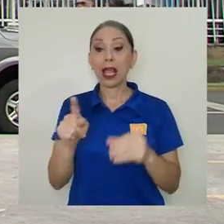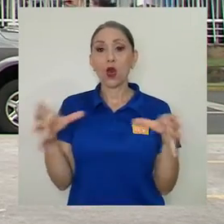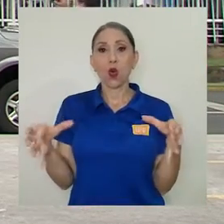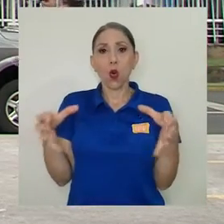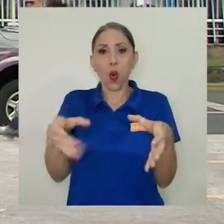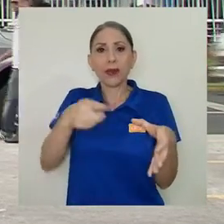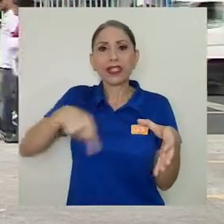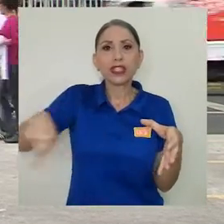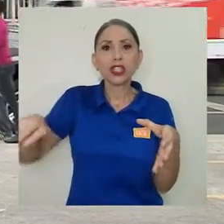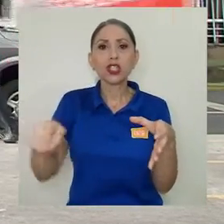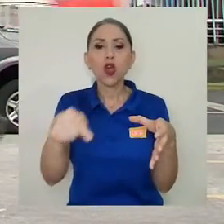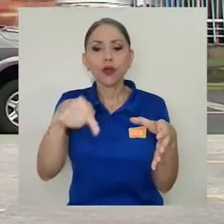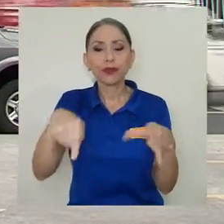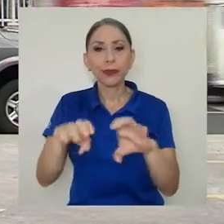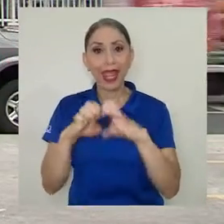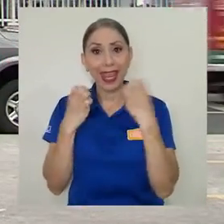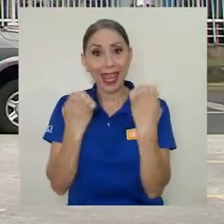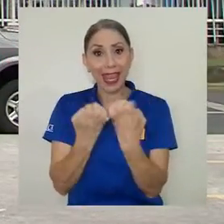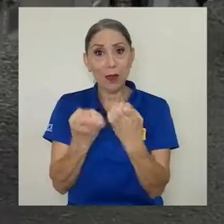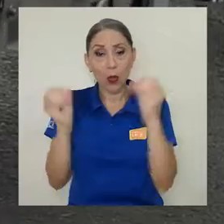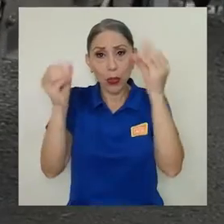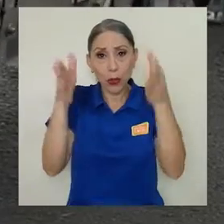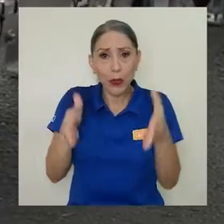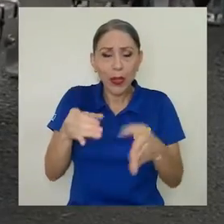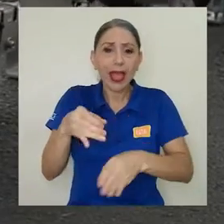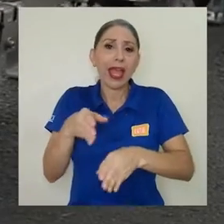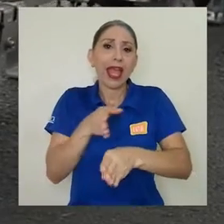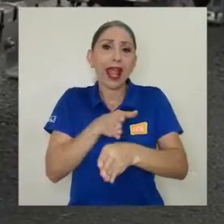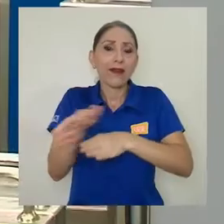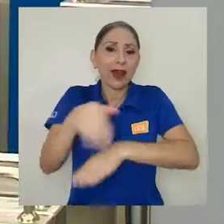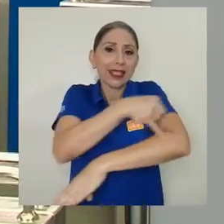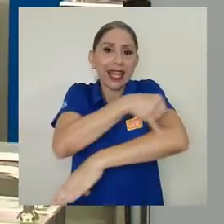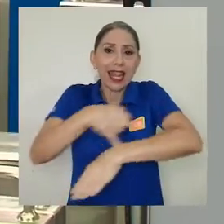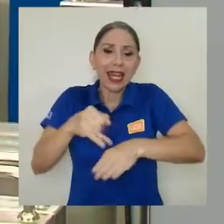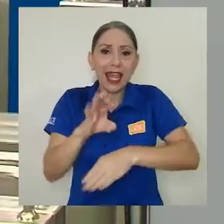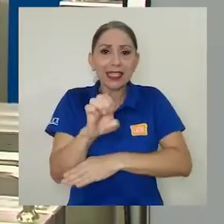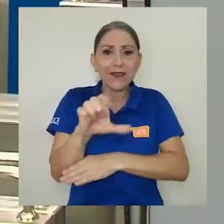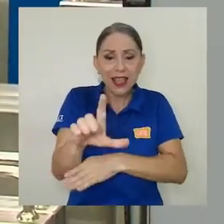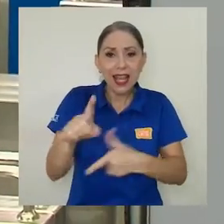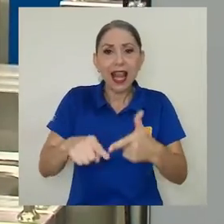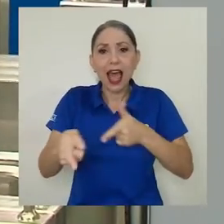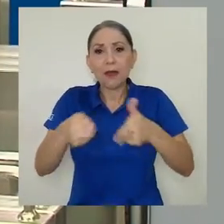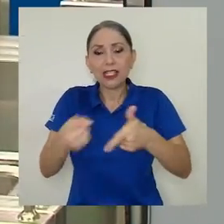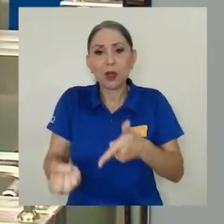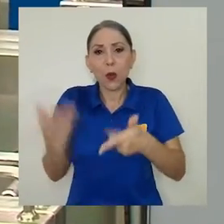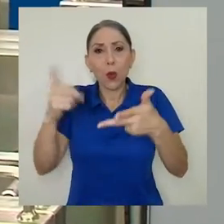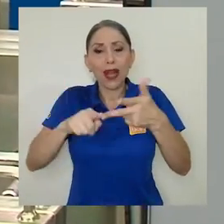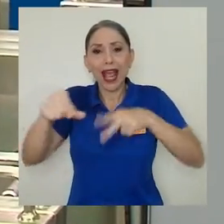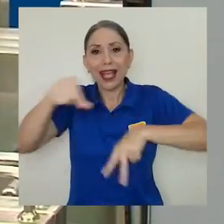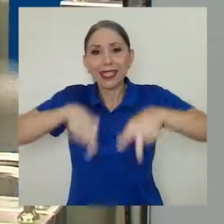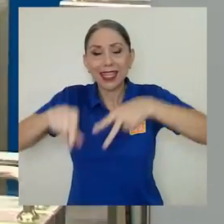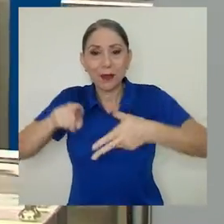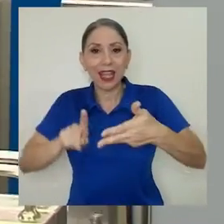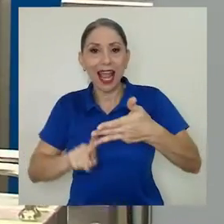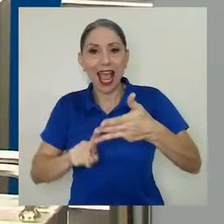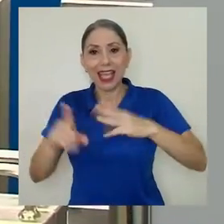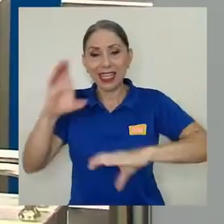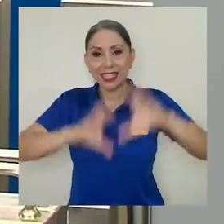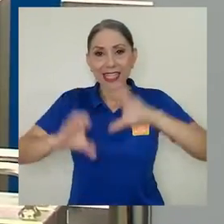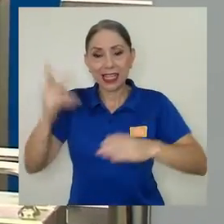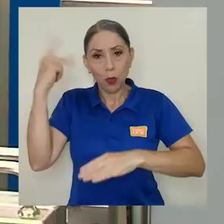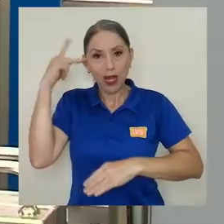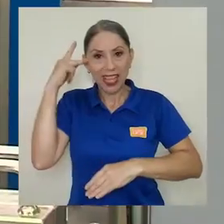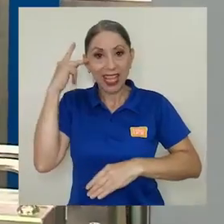comisión está conformada por un equipo de académicos en Ingeniería Civil, Administración Pública, Química y Ciencias Políticas,